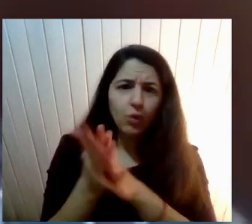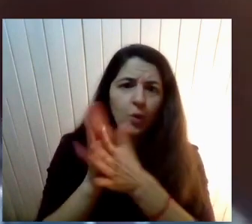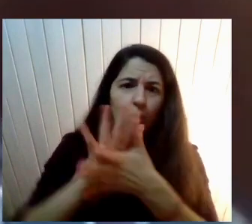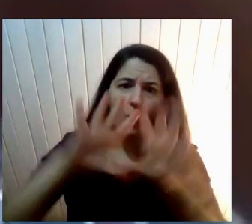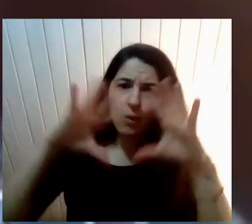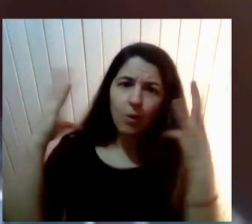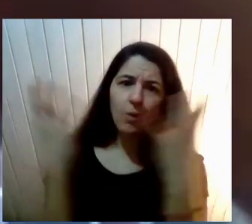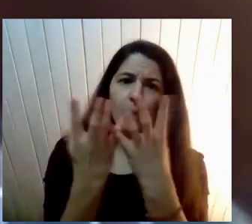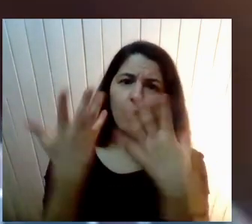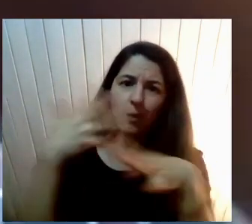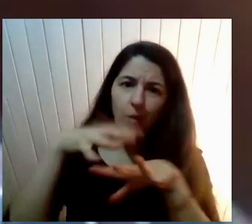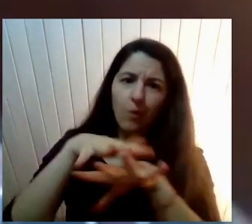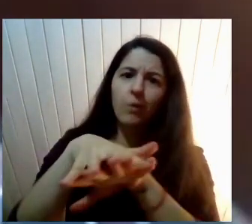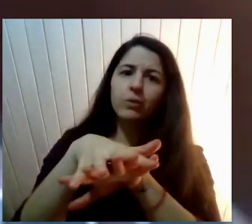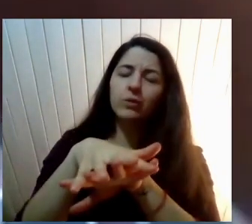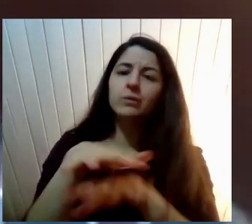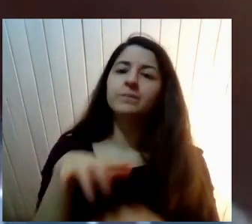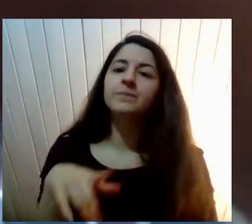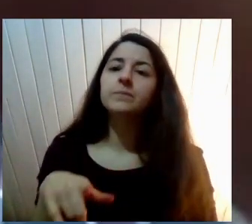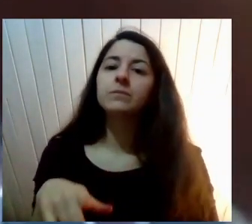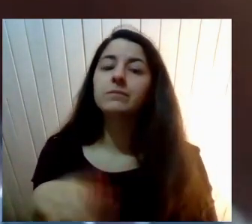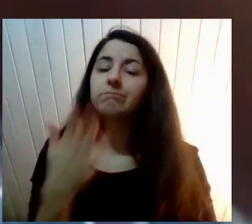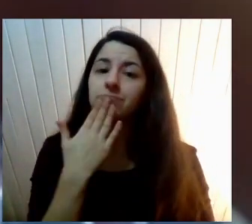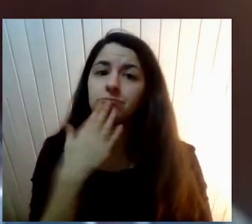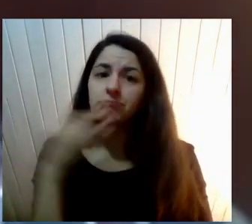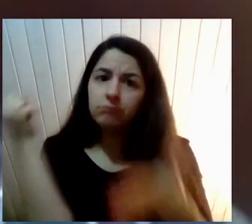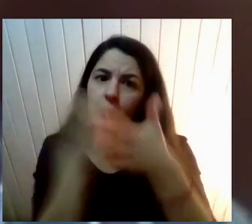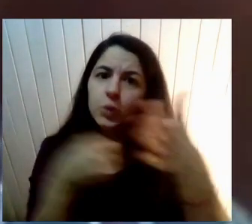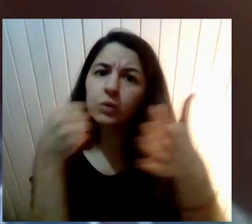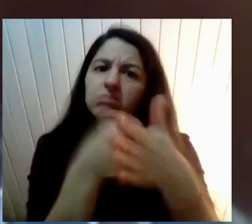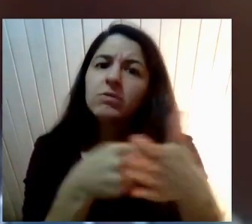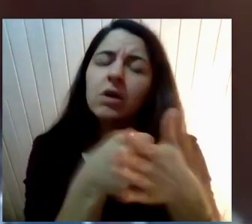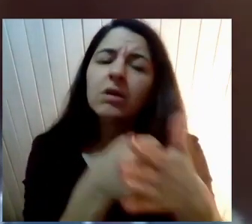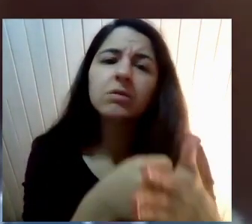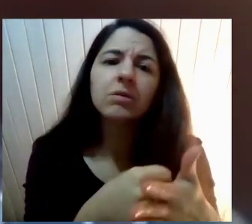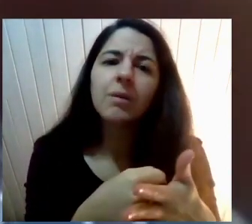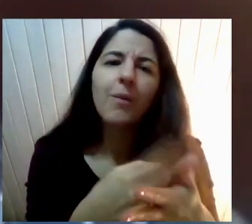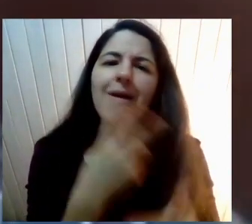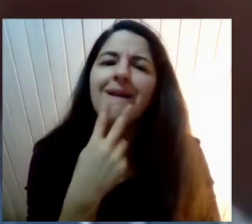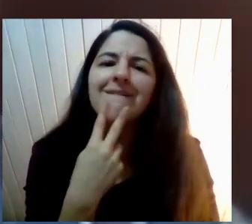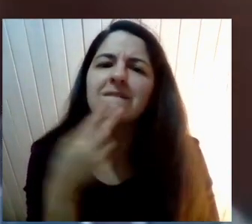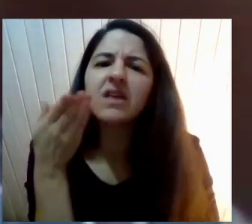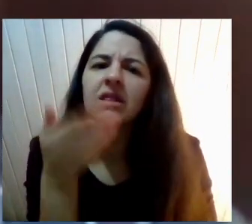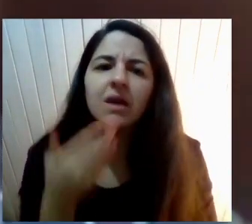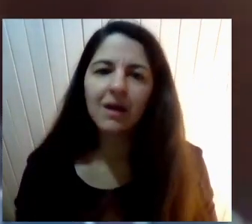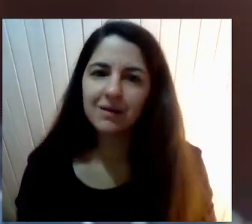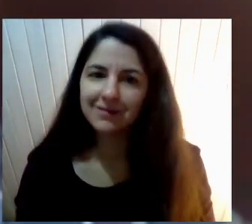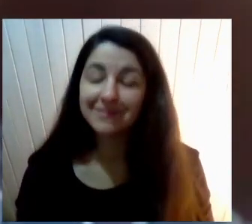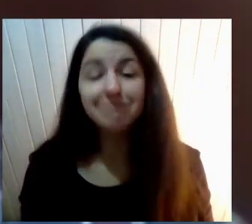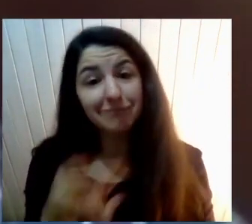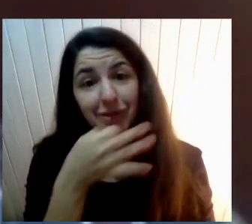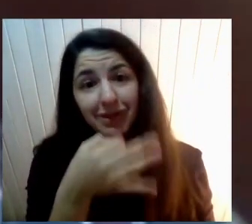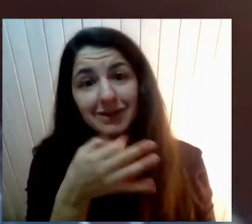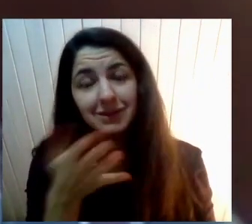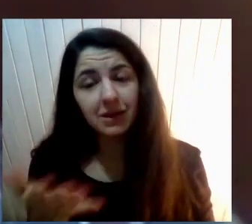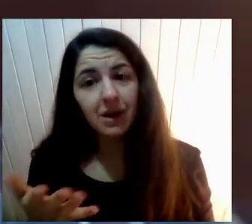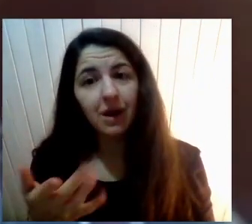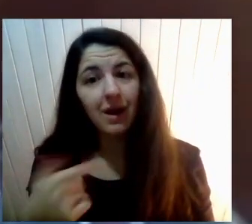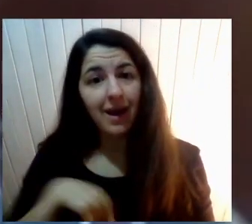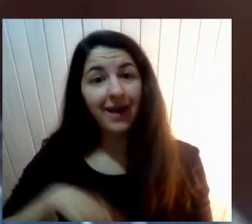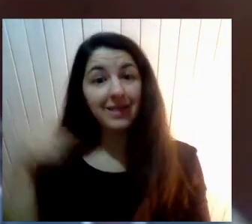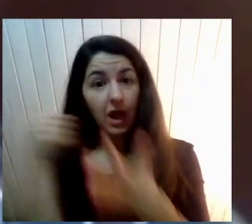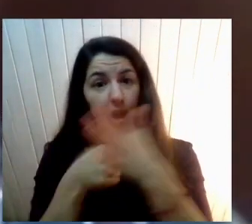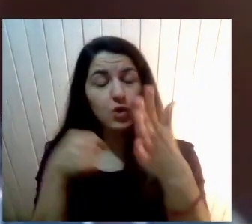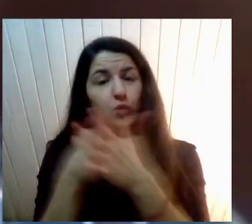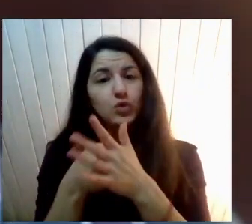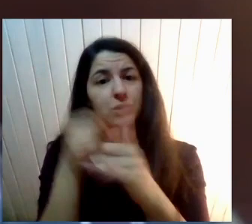tú señalaste Disputando también Esta idea De por la vida Digamos Porque efectivamente También Esta es una lucha La lucha por